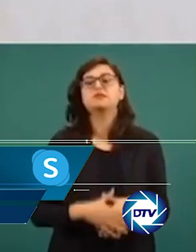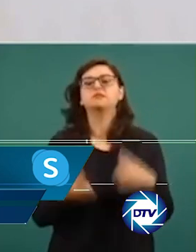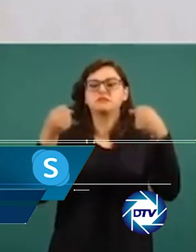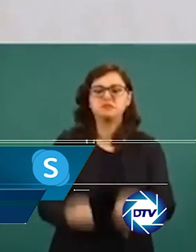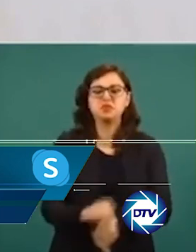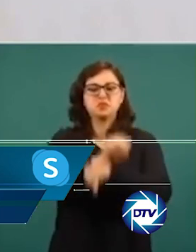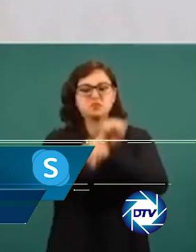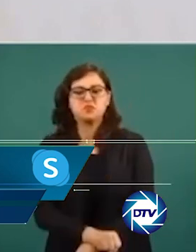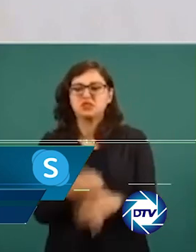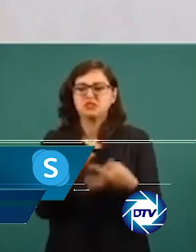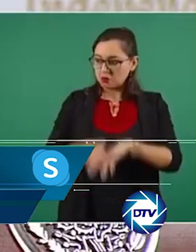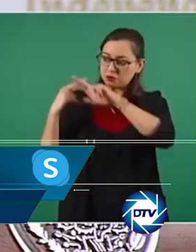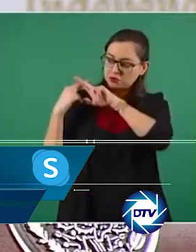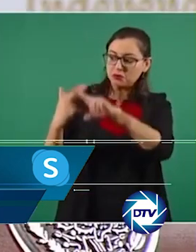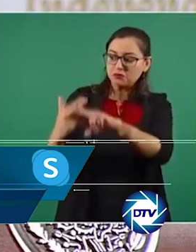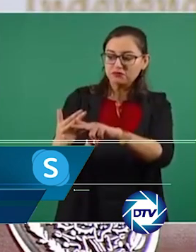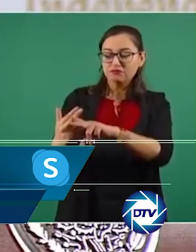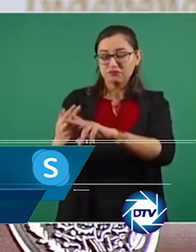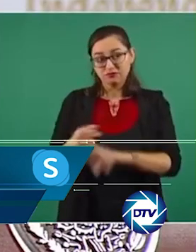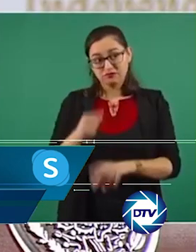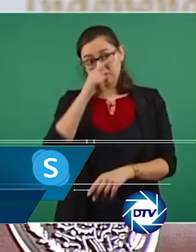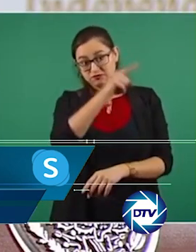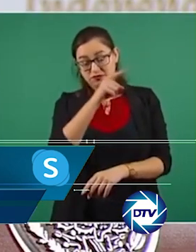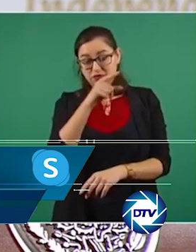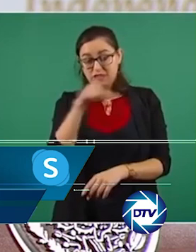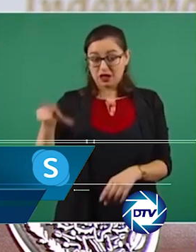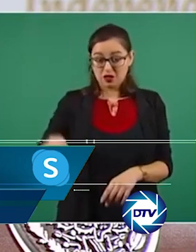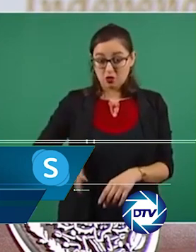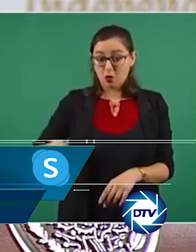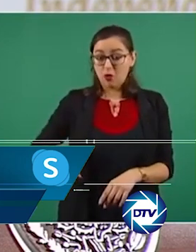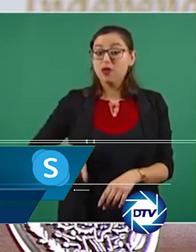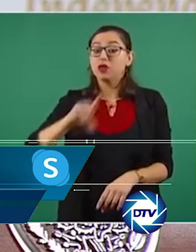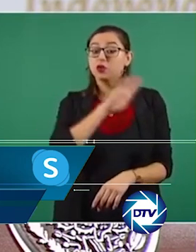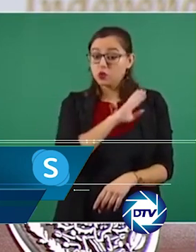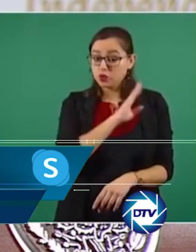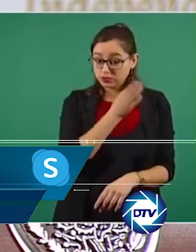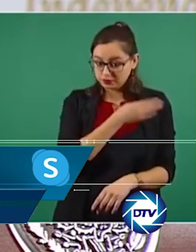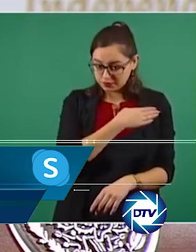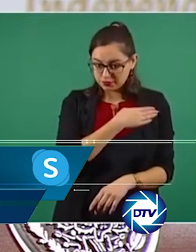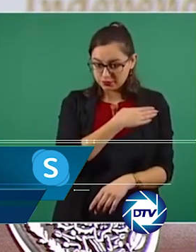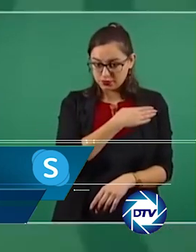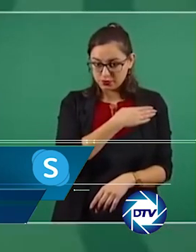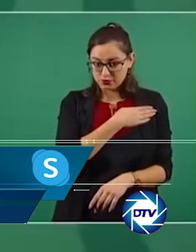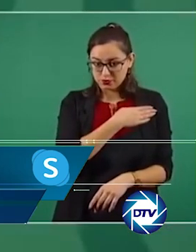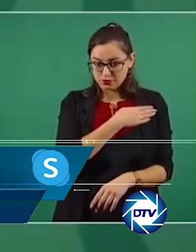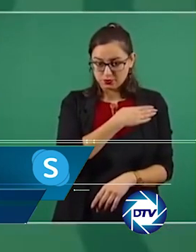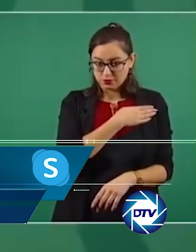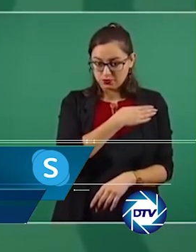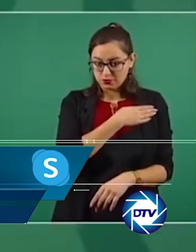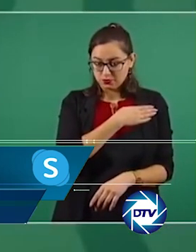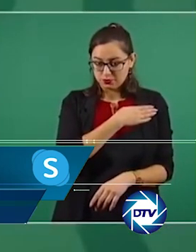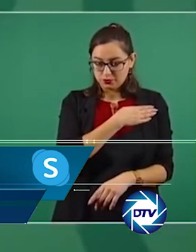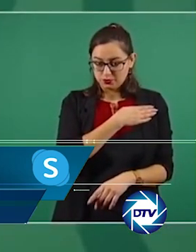crimen. Biden manifestó que todo esto no es cierto, pero dice respetamos las opiniones de todos e